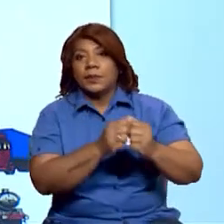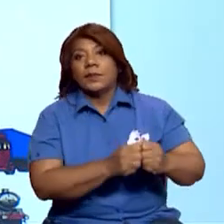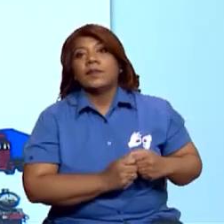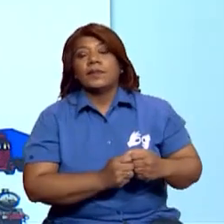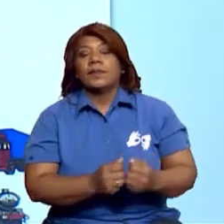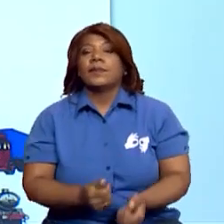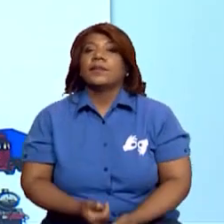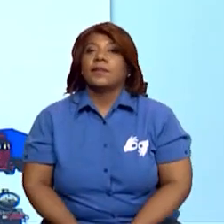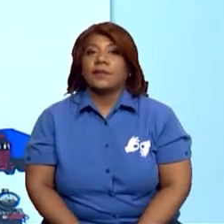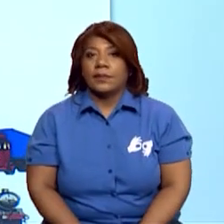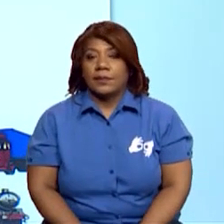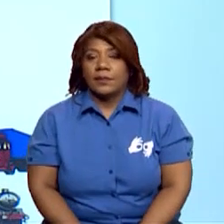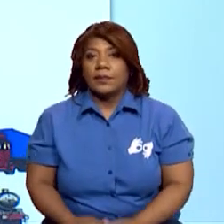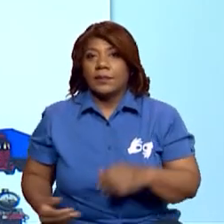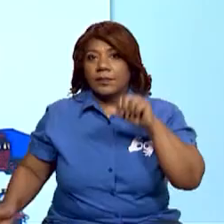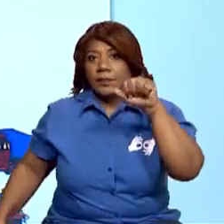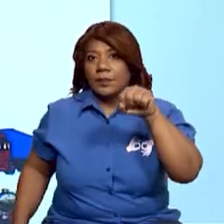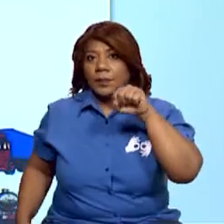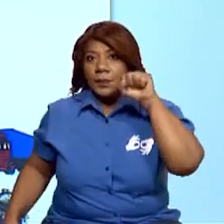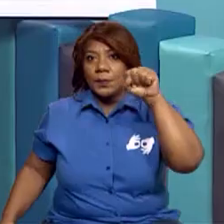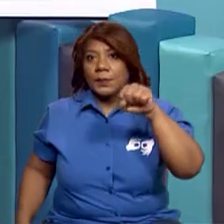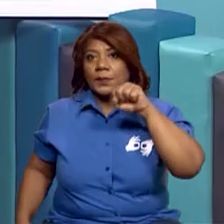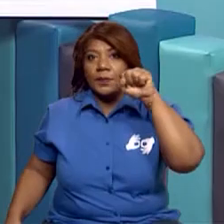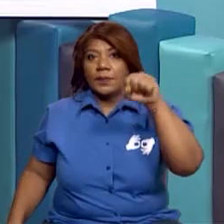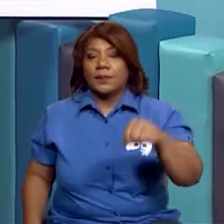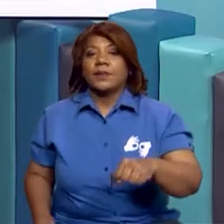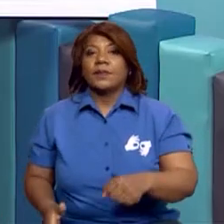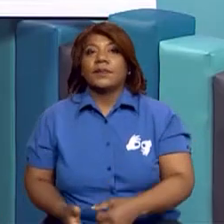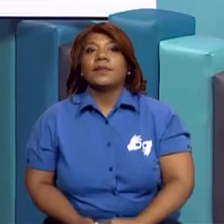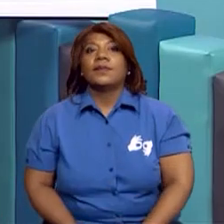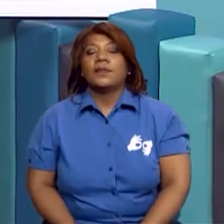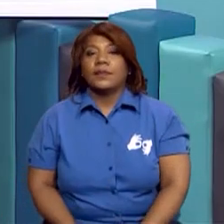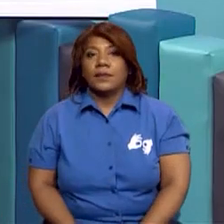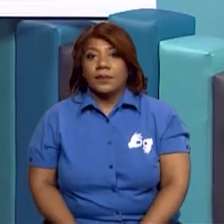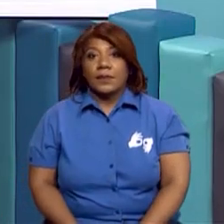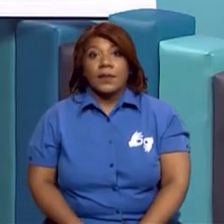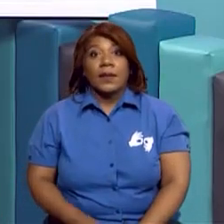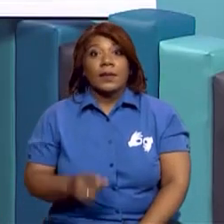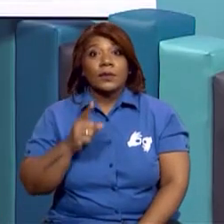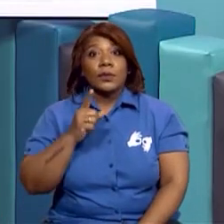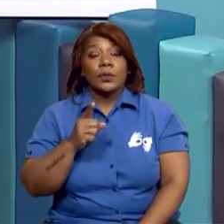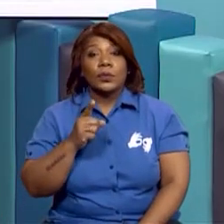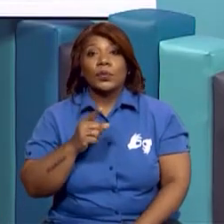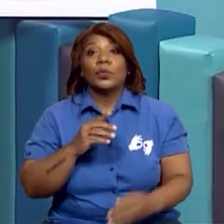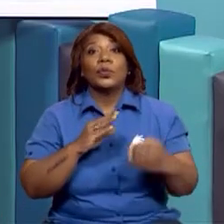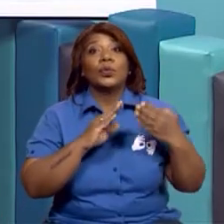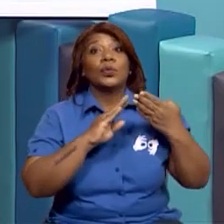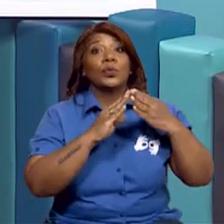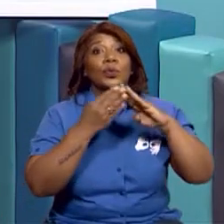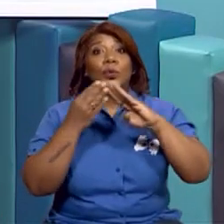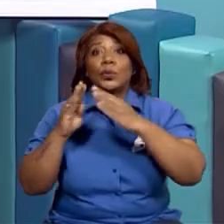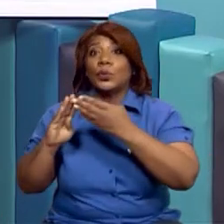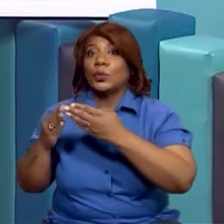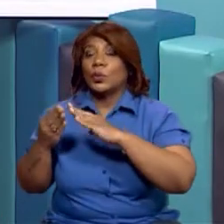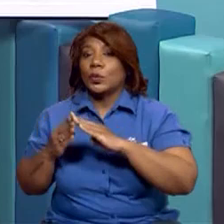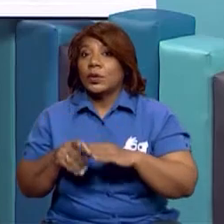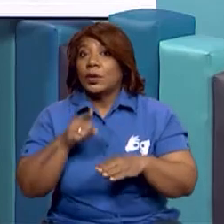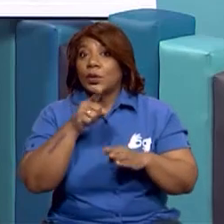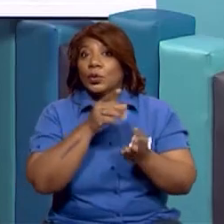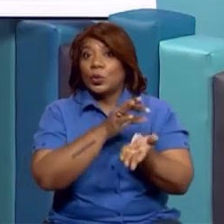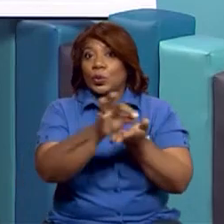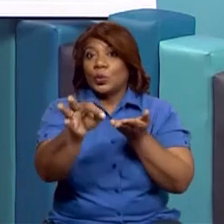el caballo, ¿verdad? Recuerden que esto es dependiendo muchas veces de ese lugar donde estemos residiendo. ¿Ok?